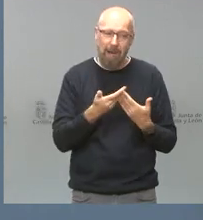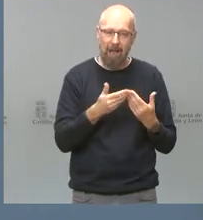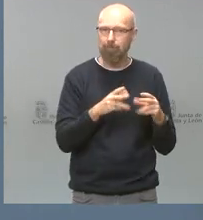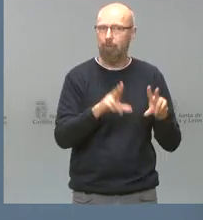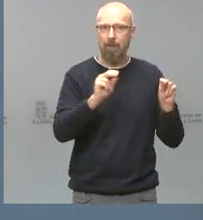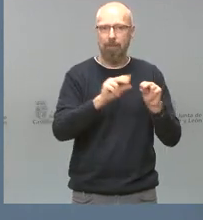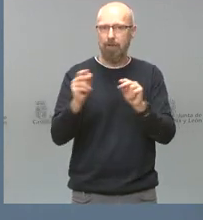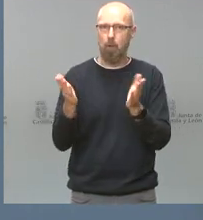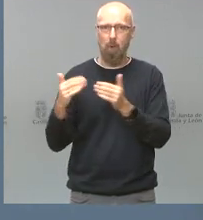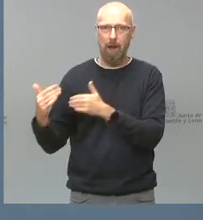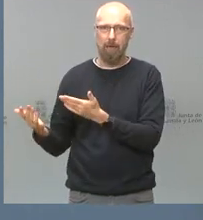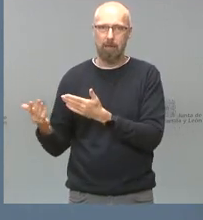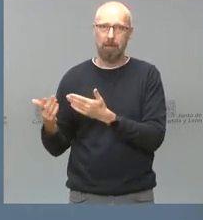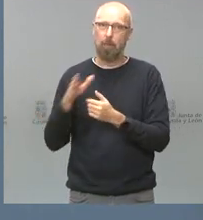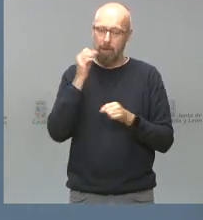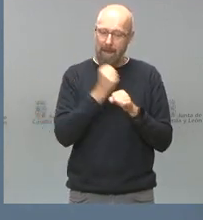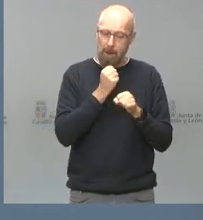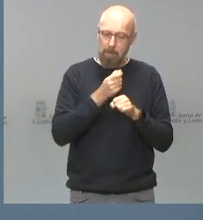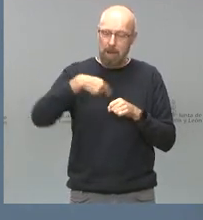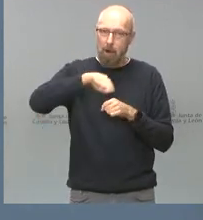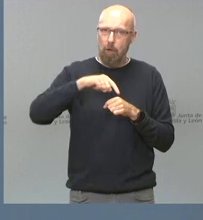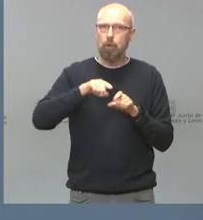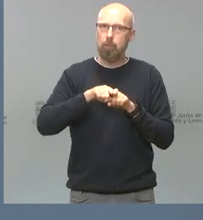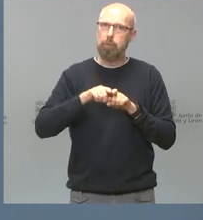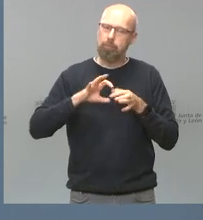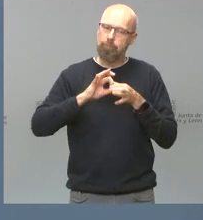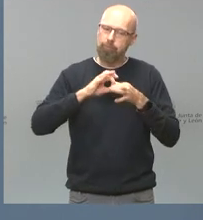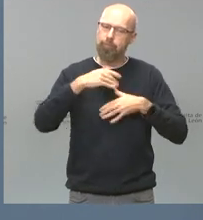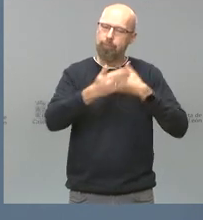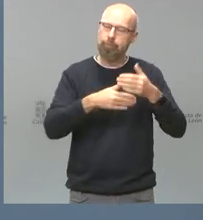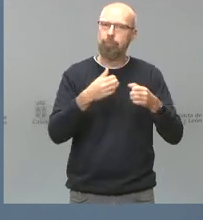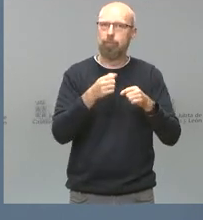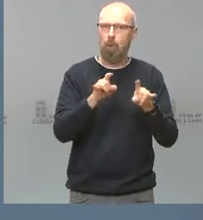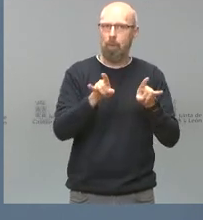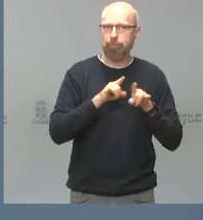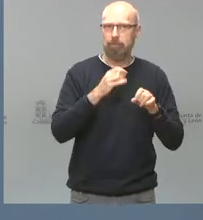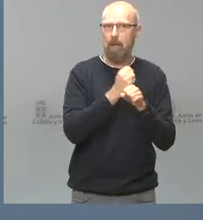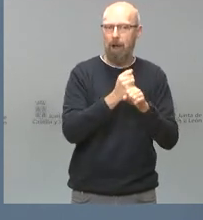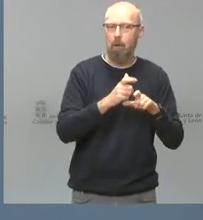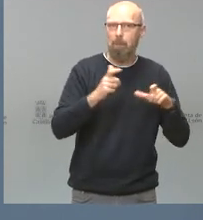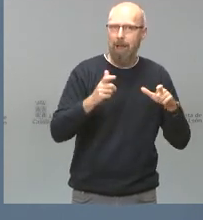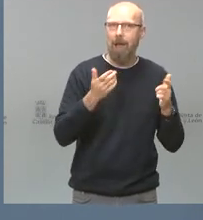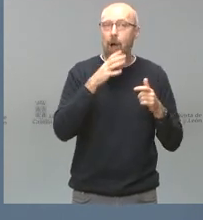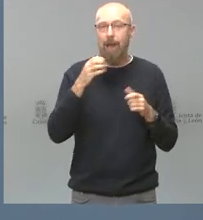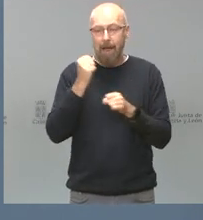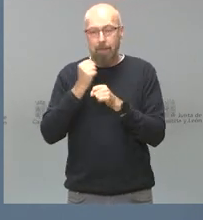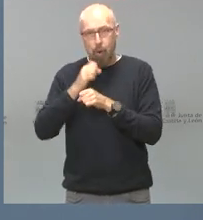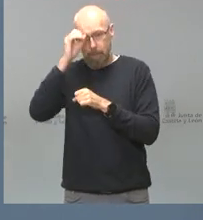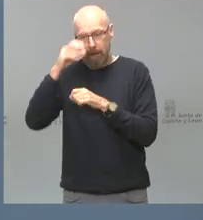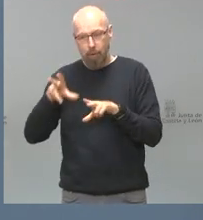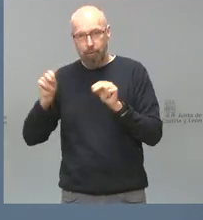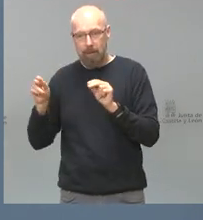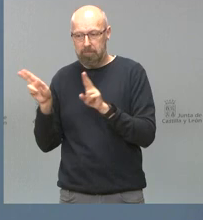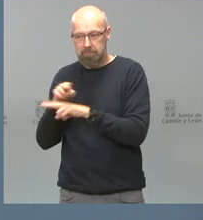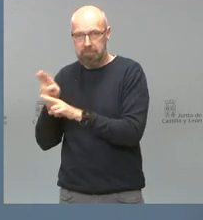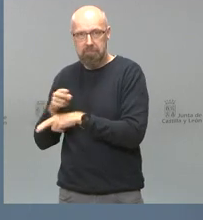que, a su vez, arrastraban otros puestos de trabajo, que tenía un efecto motor, un efecto tractor, y perder esos empleos a veces ha permitido o